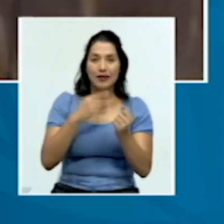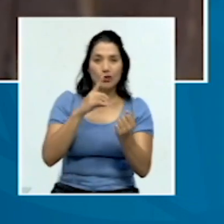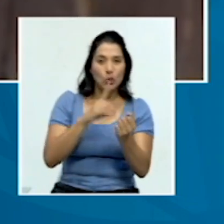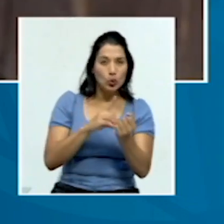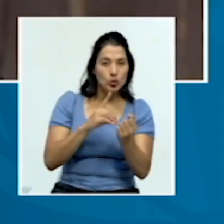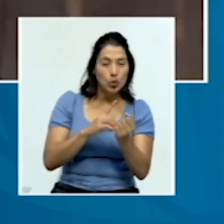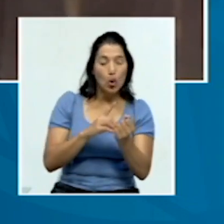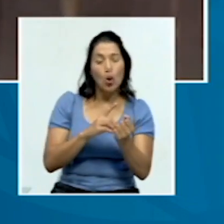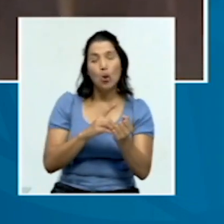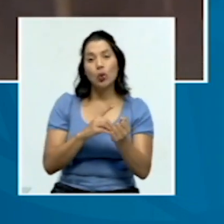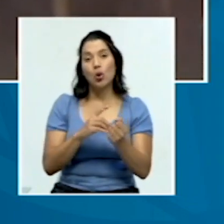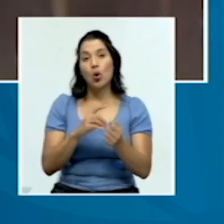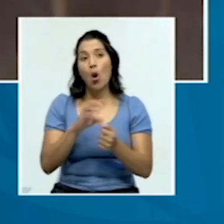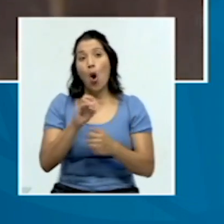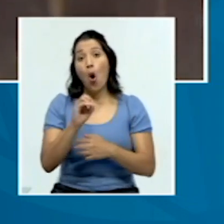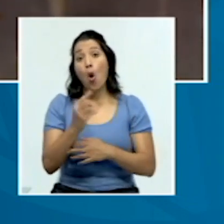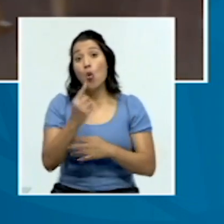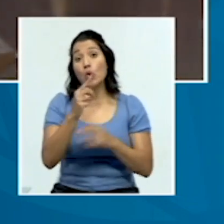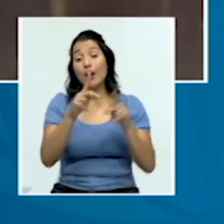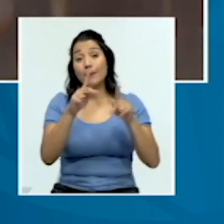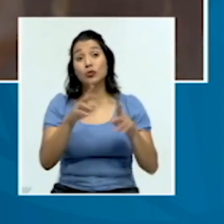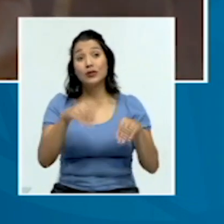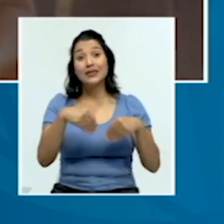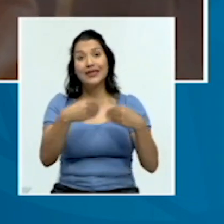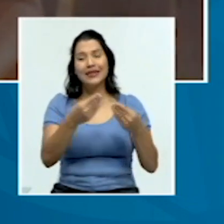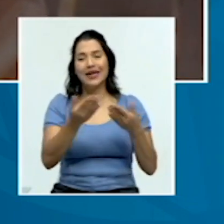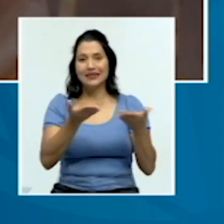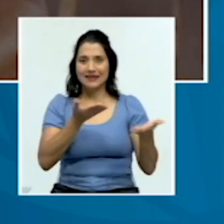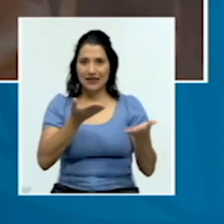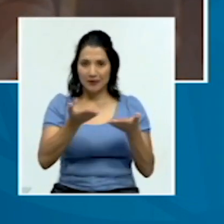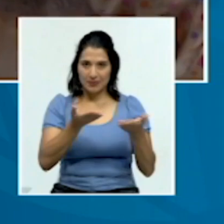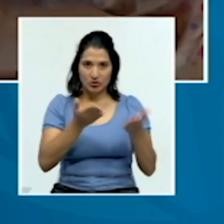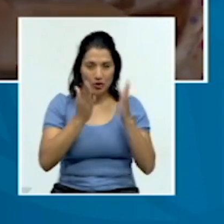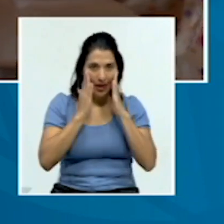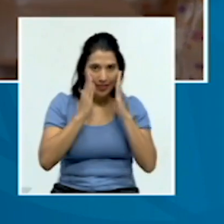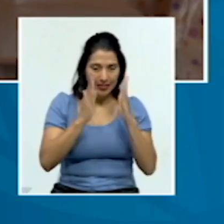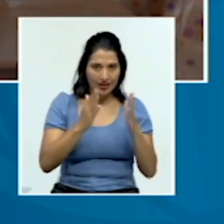doctores, una persona que ofrece el servicio tradicional de curador.